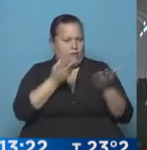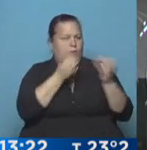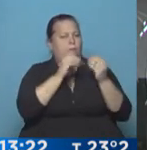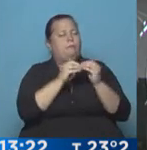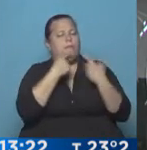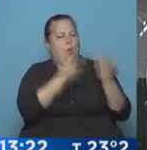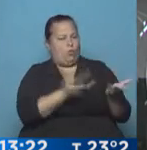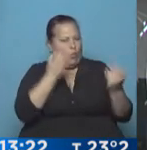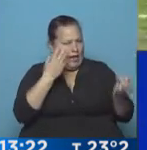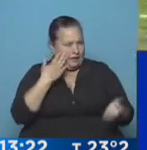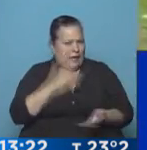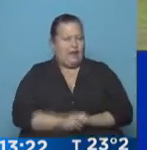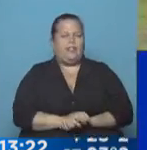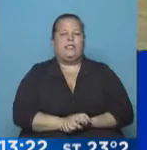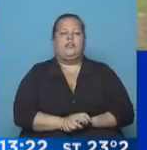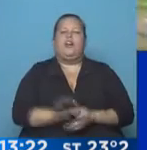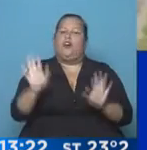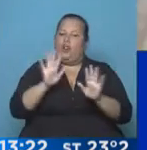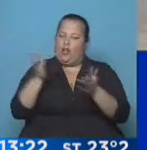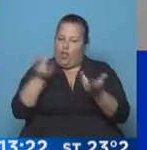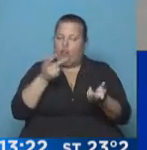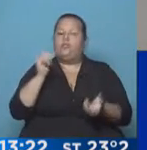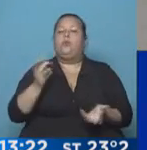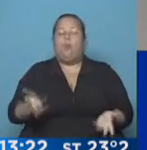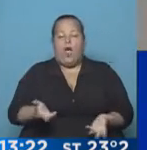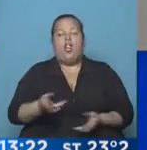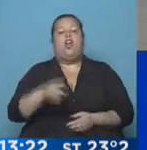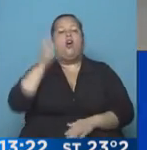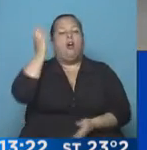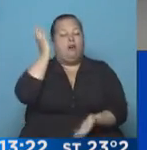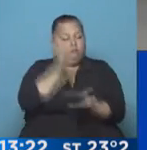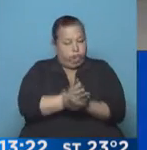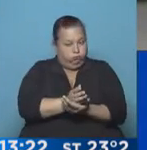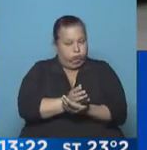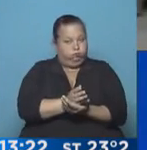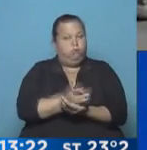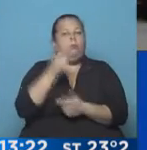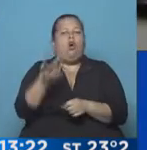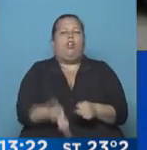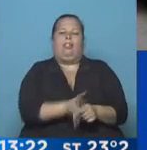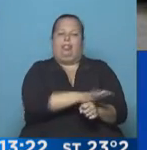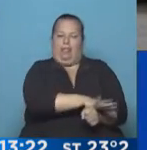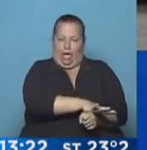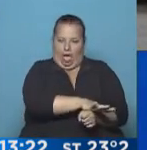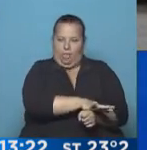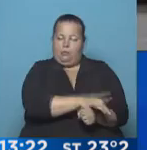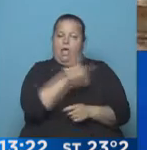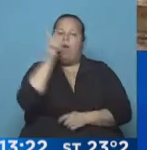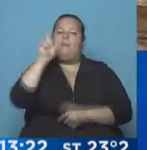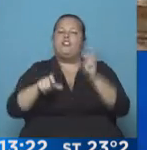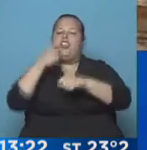Ruchaski? Buenas tardes. Hola, Roberto Silvia. Bueno, ha sido condenado por encubrir a supuestos